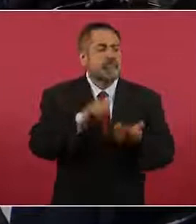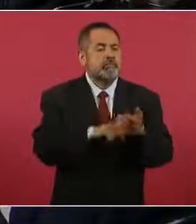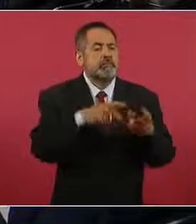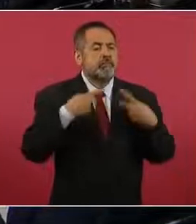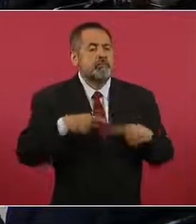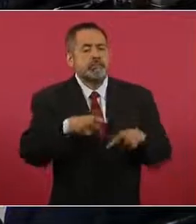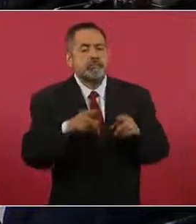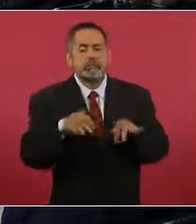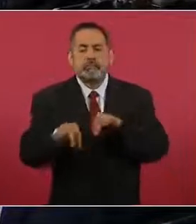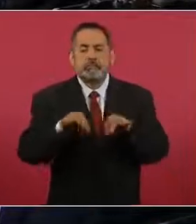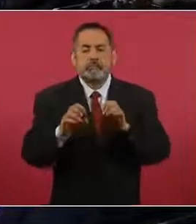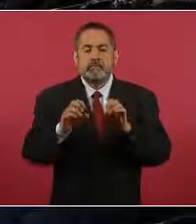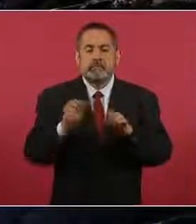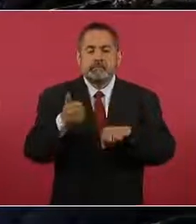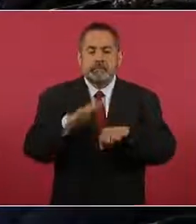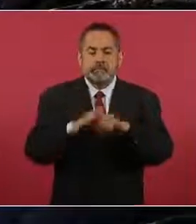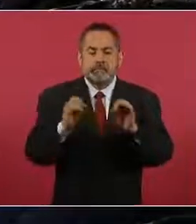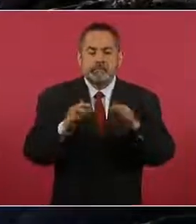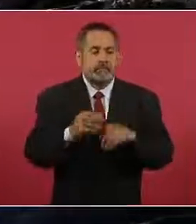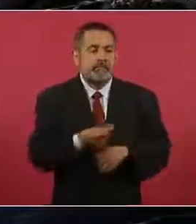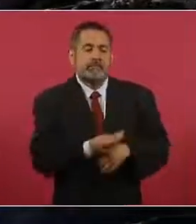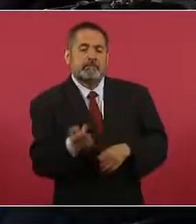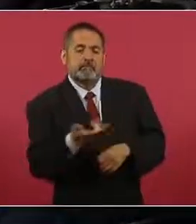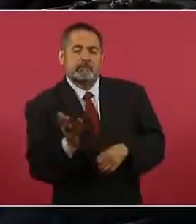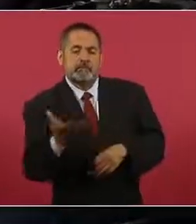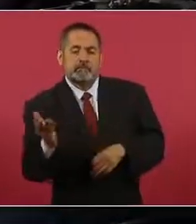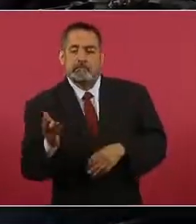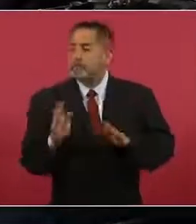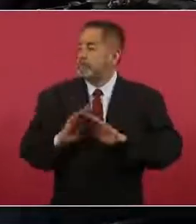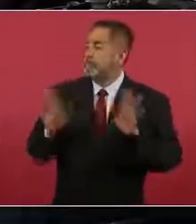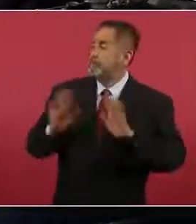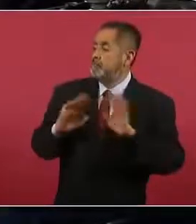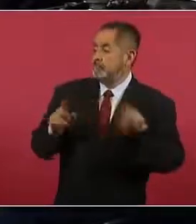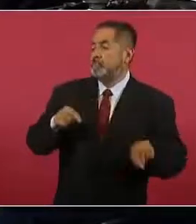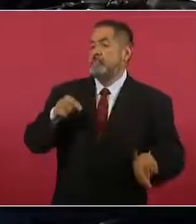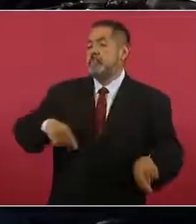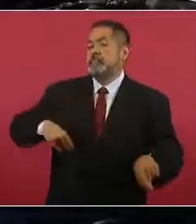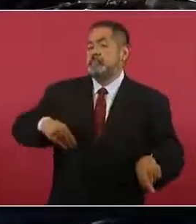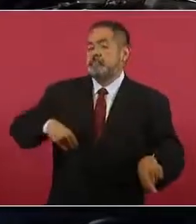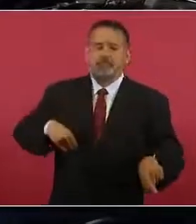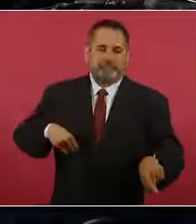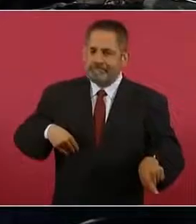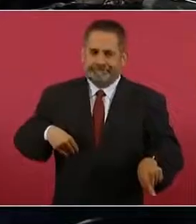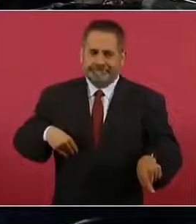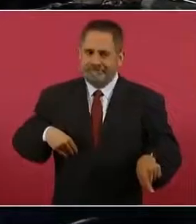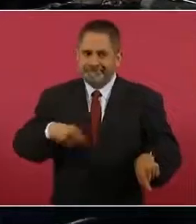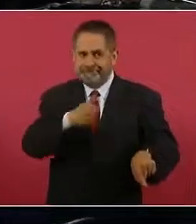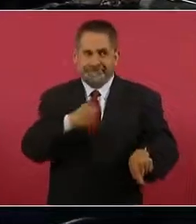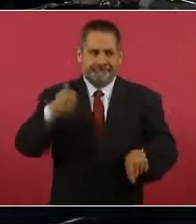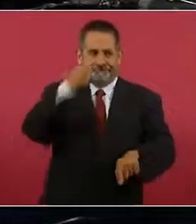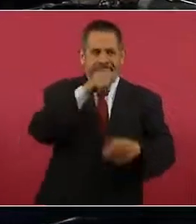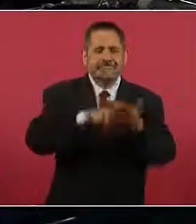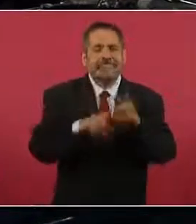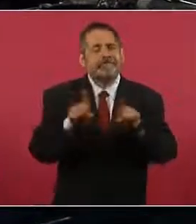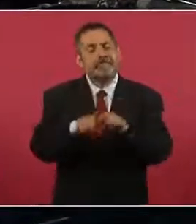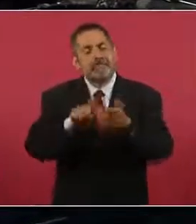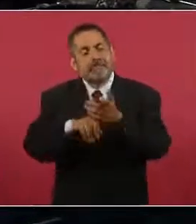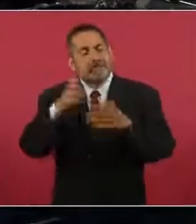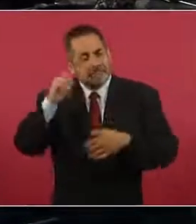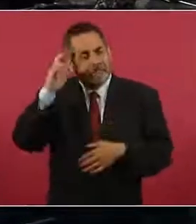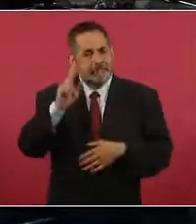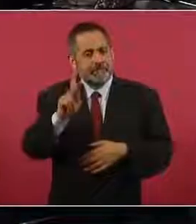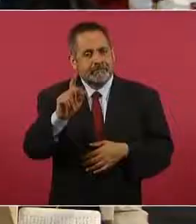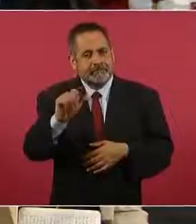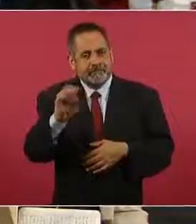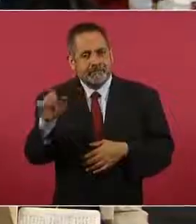de abajo para ver arriba y justificar que ya hubo un falta. Pero la culpa la tuvieron los de abajo, como ocurría en Pemex, hace por eso permitieron el